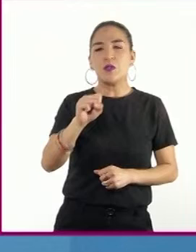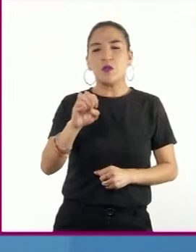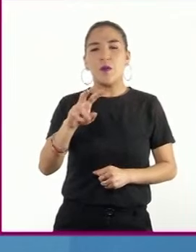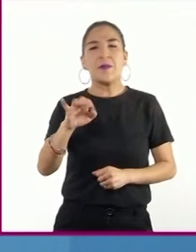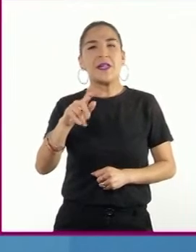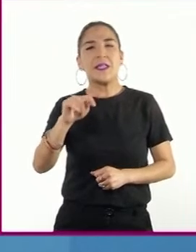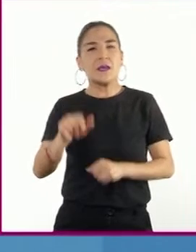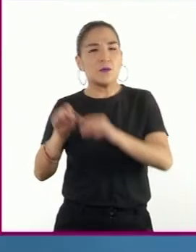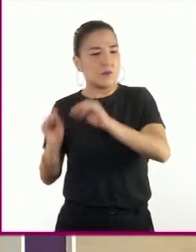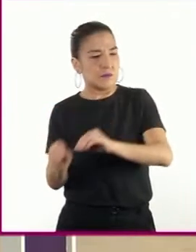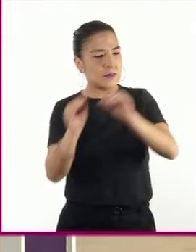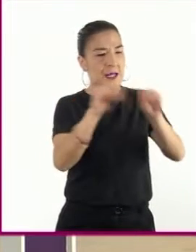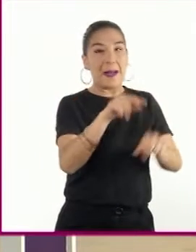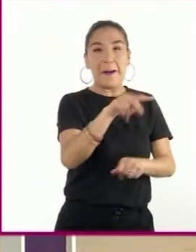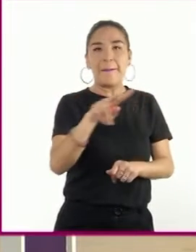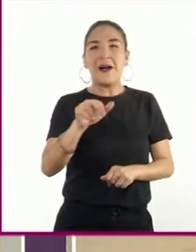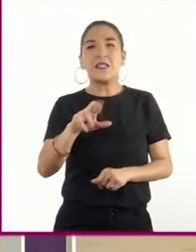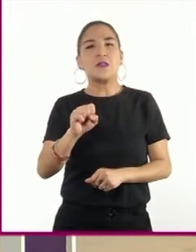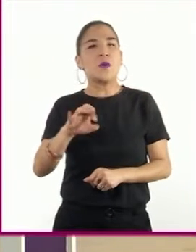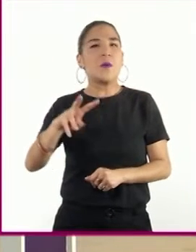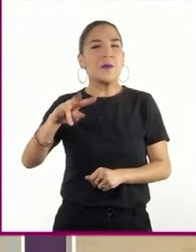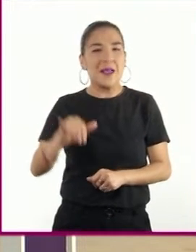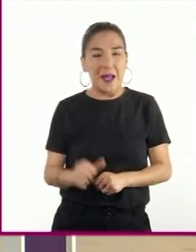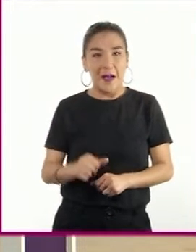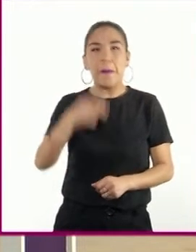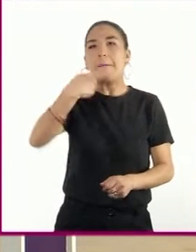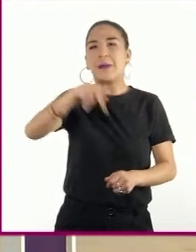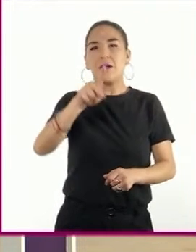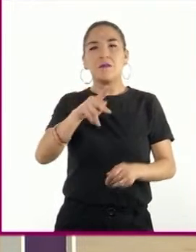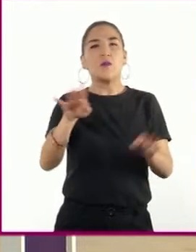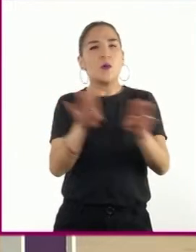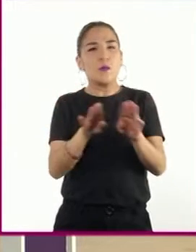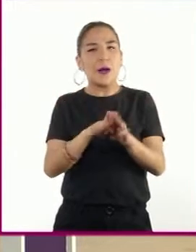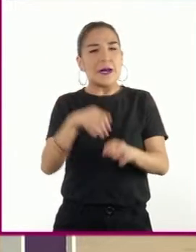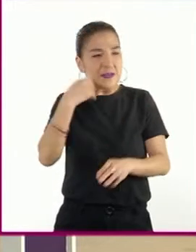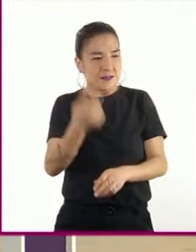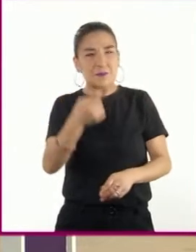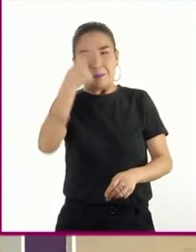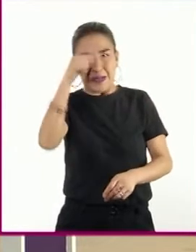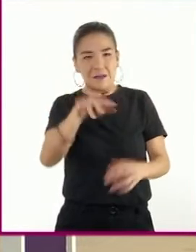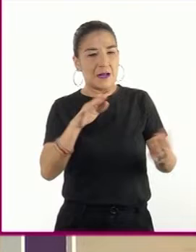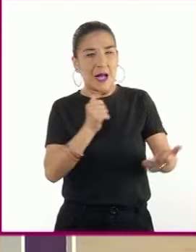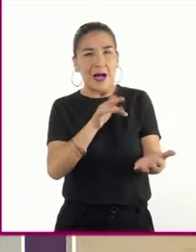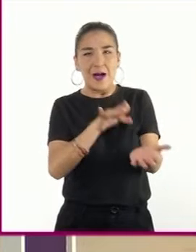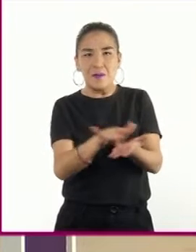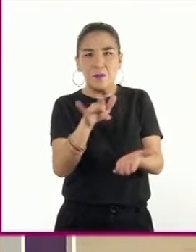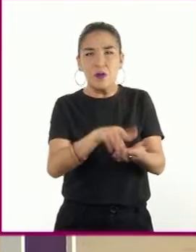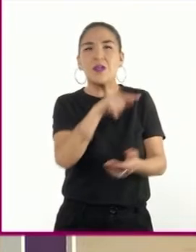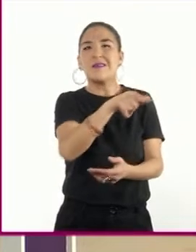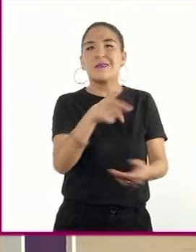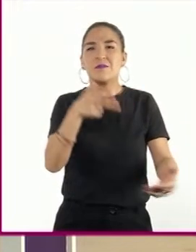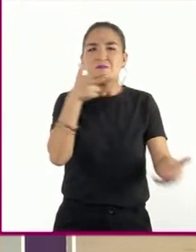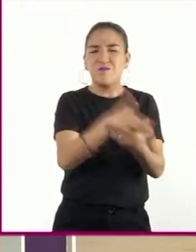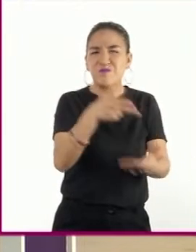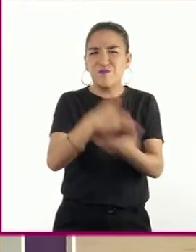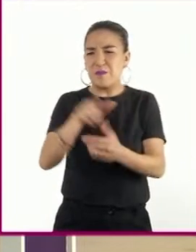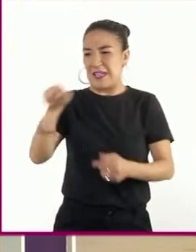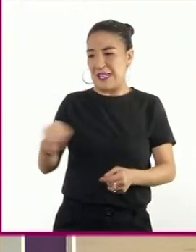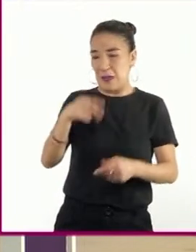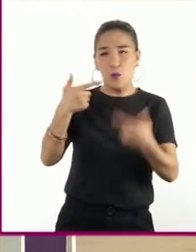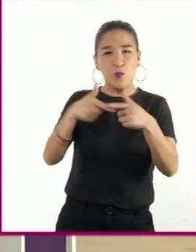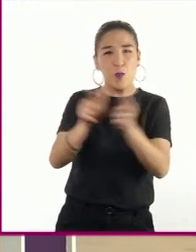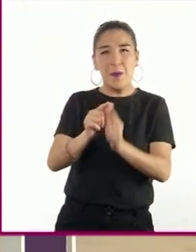a Varsovia, pero no apoyaron el alzamiento de los polacos, quienes fueron masacrados por los nazis que